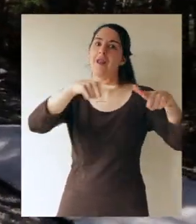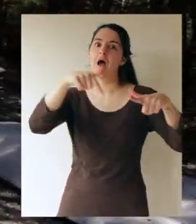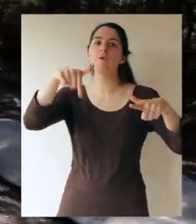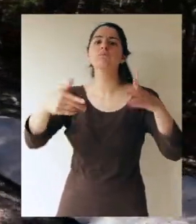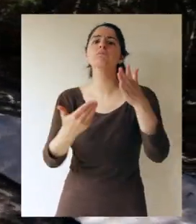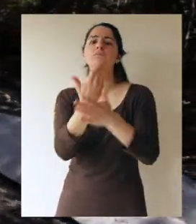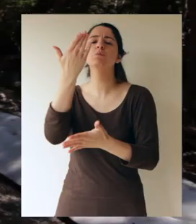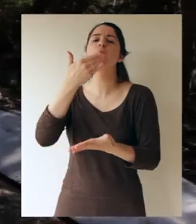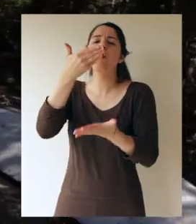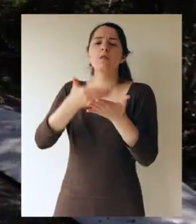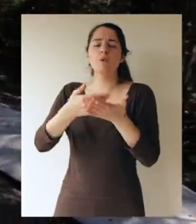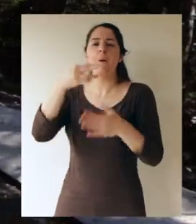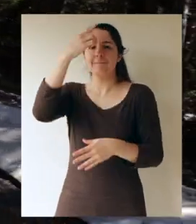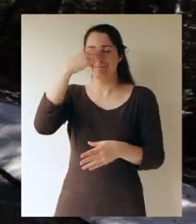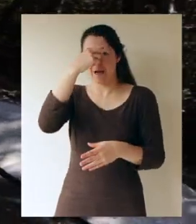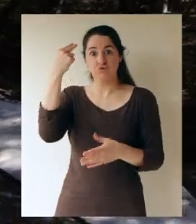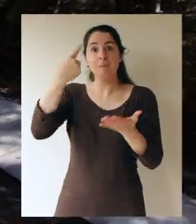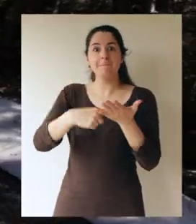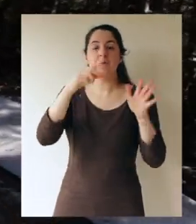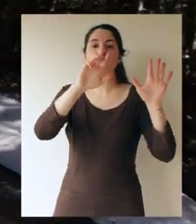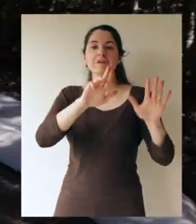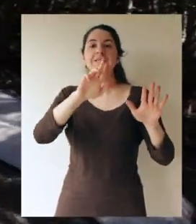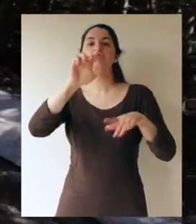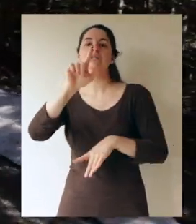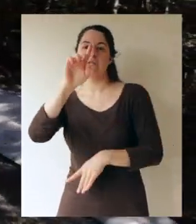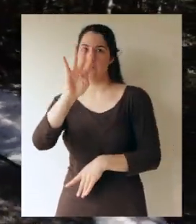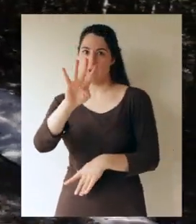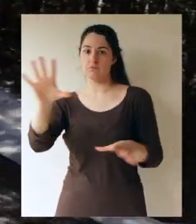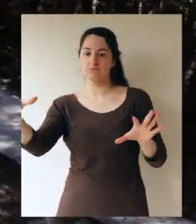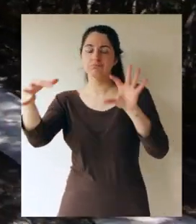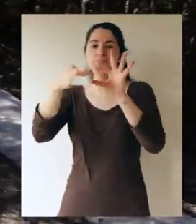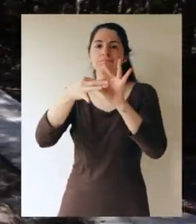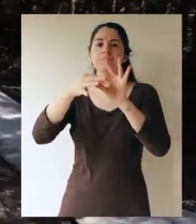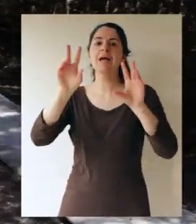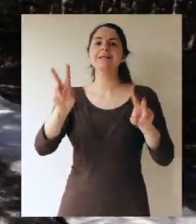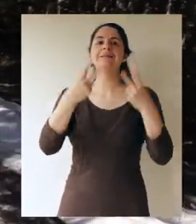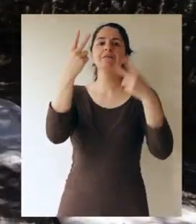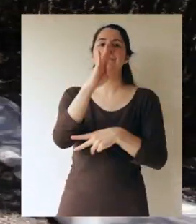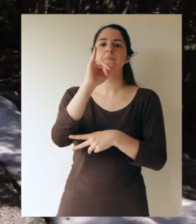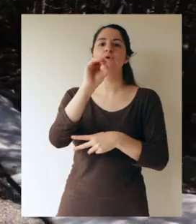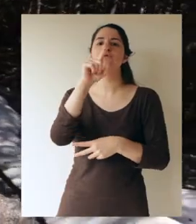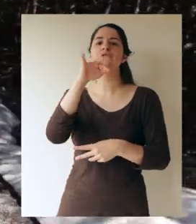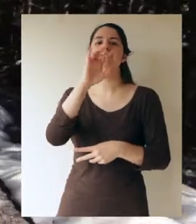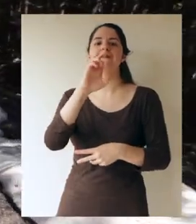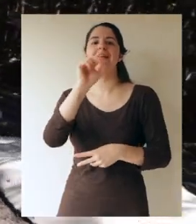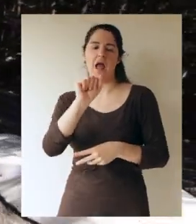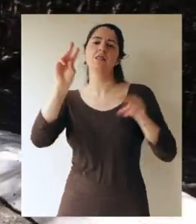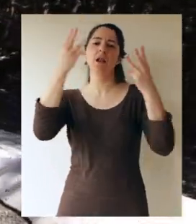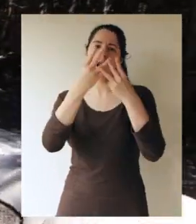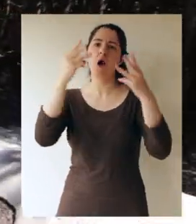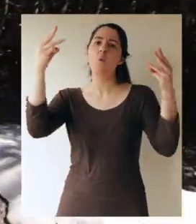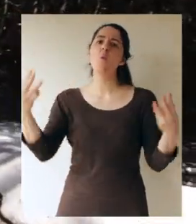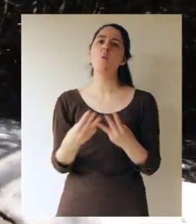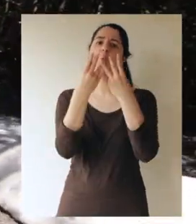1994 y se anexó a la Reserva de la Biósfera Bosques Templados de los Andes Australes de la UNESCO